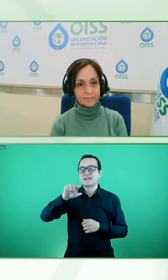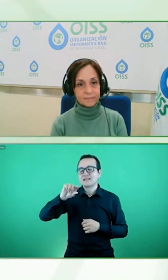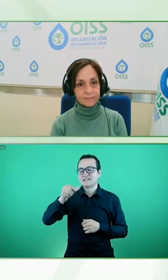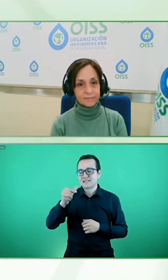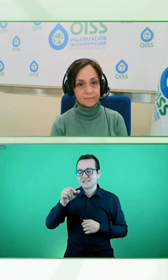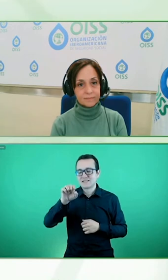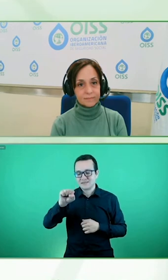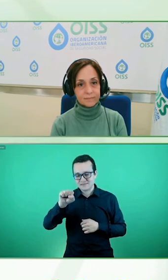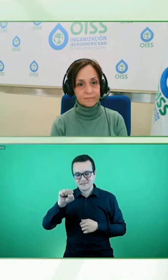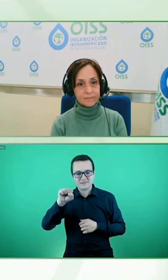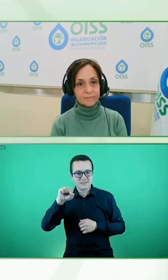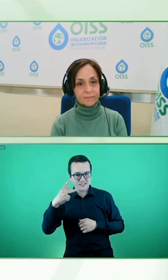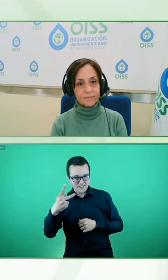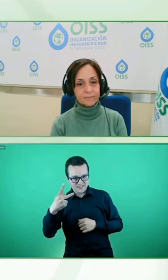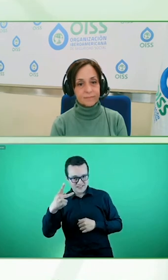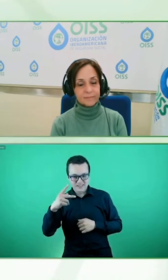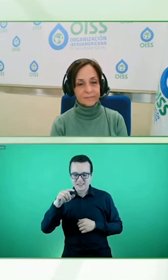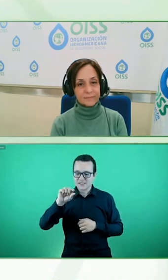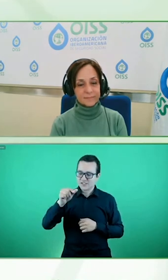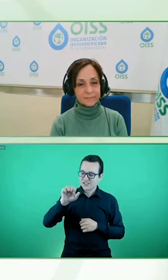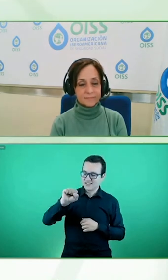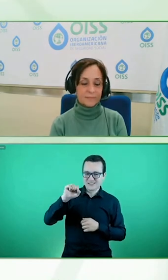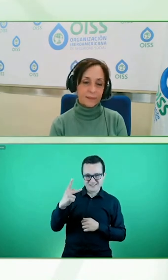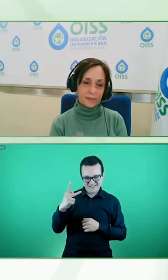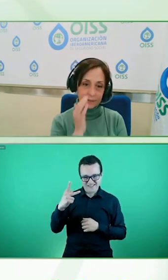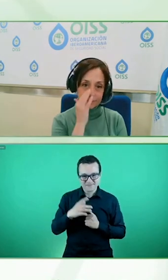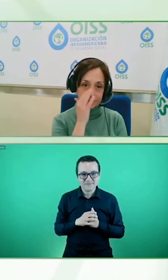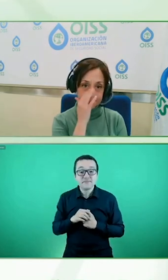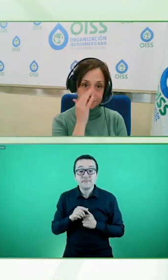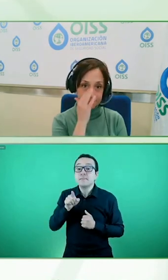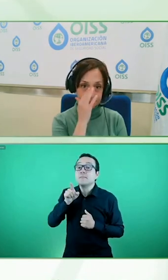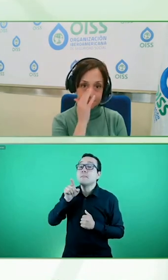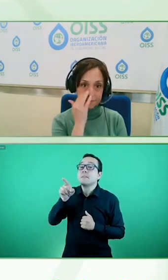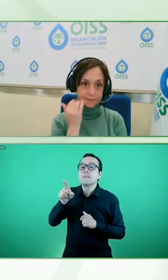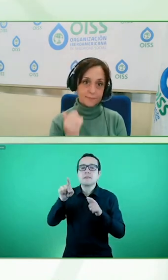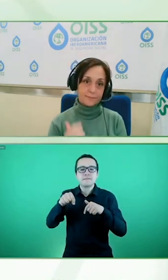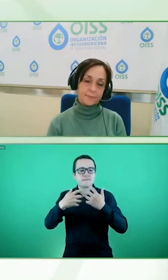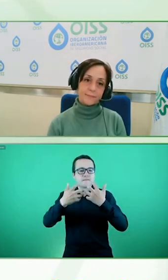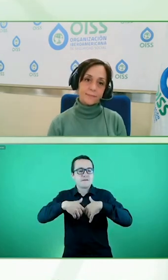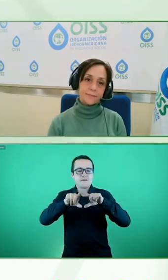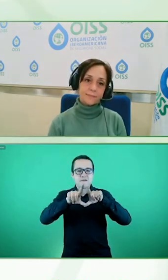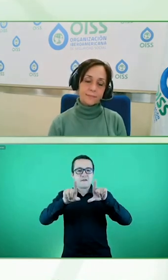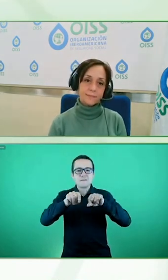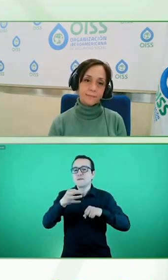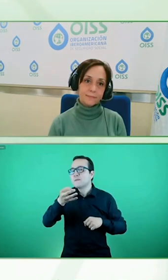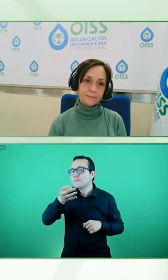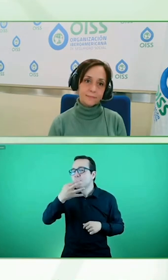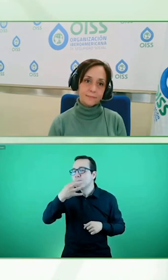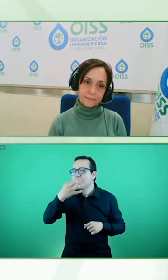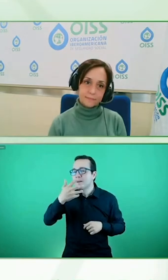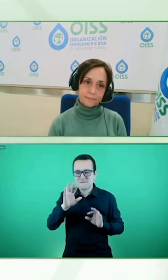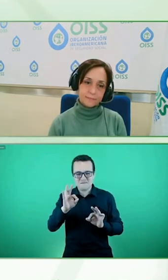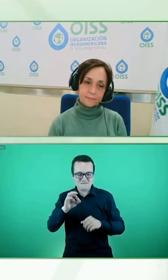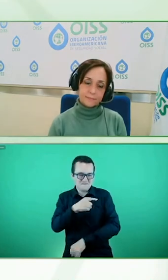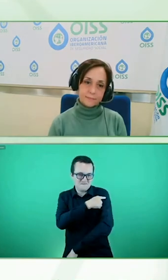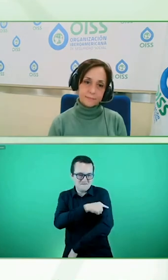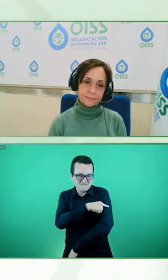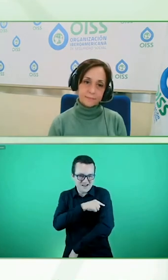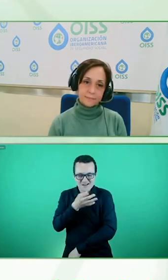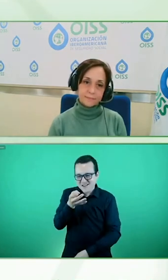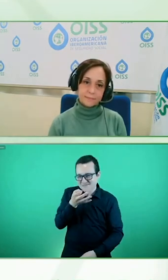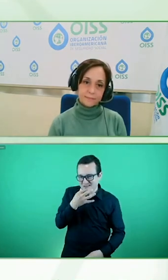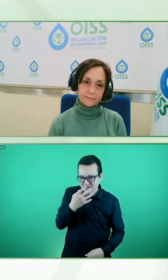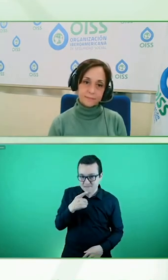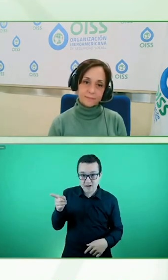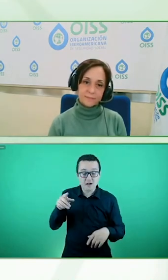GlaxoSmithKline la empresa farmacéutica que ganó en Australia bueno obviamente hablamos aquí